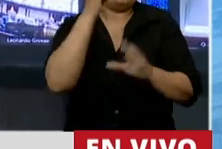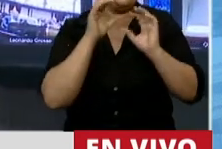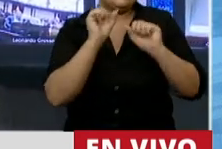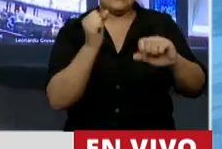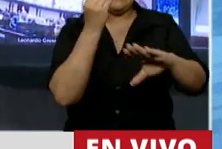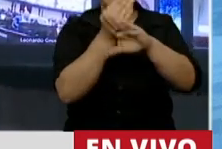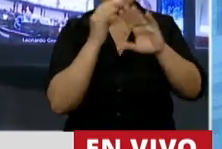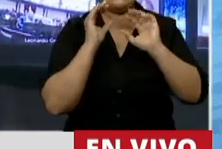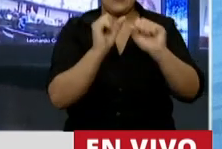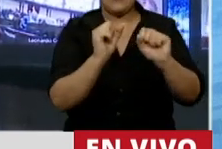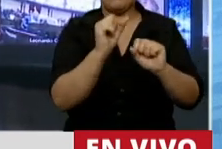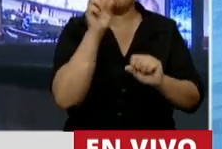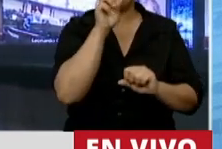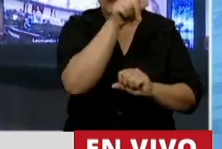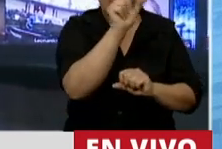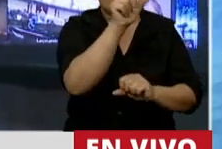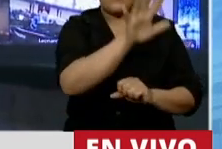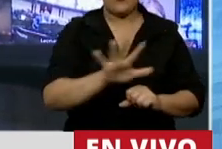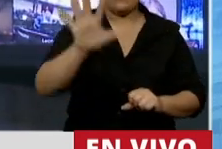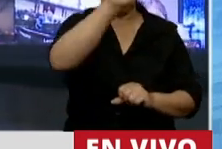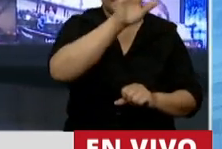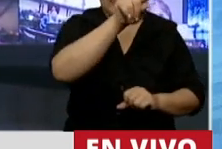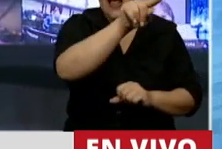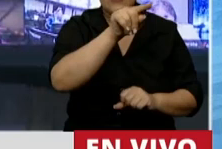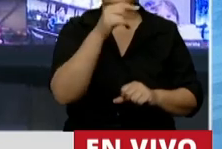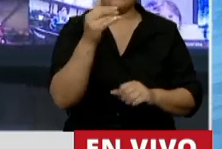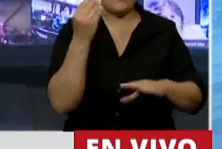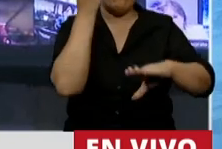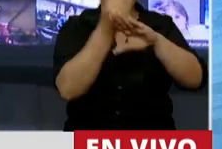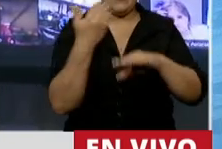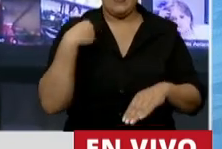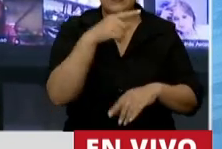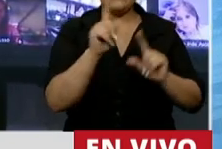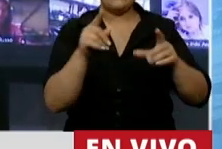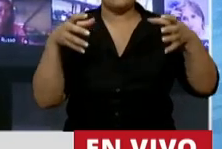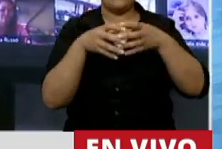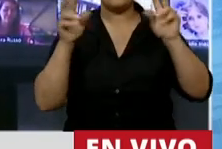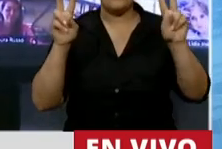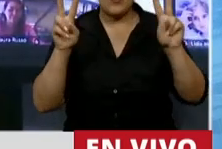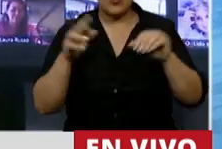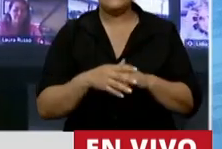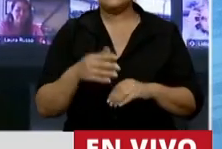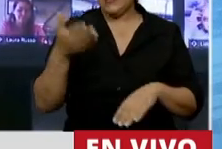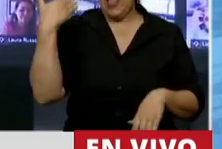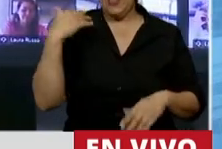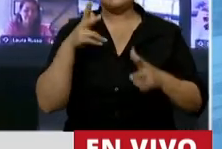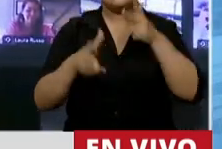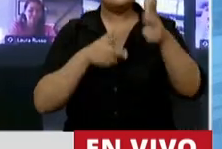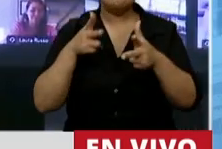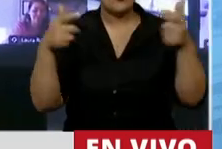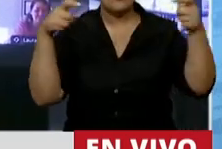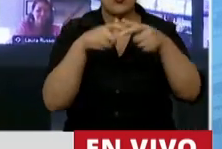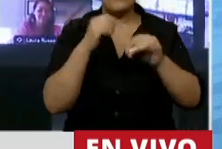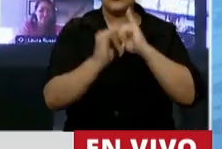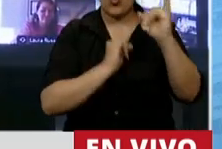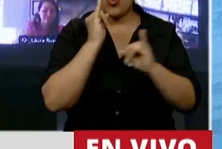del continente y que fue argentina y que fue en un gobierno peronista. Yo la vez pasada les comentaba en la comisión.